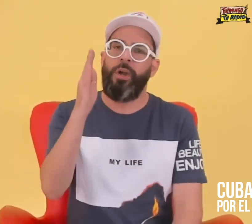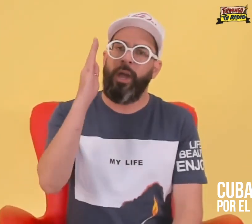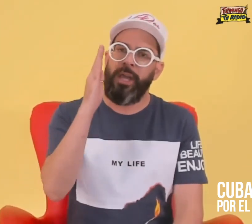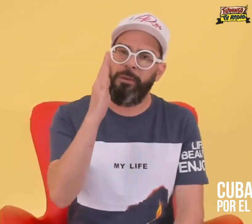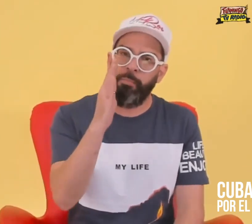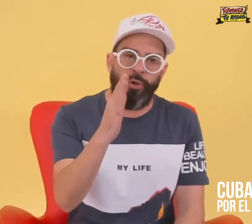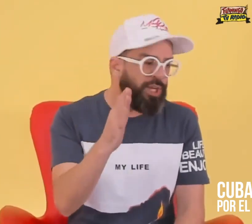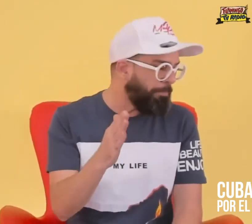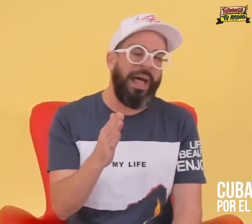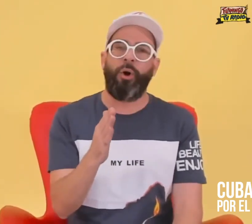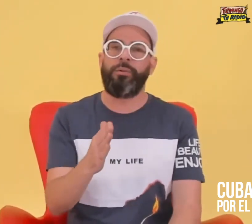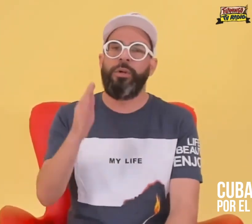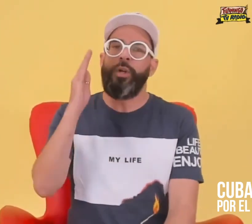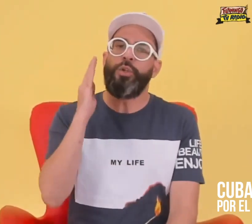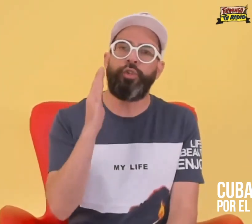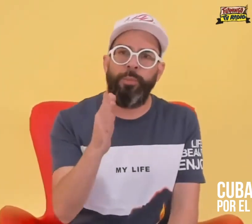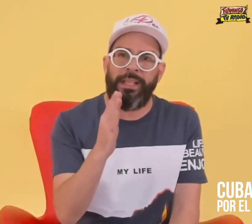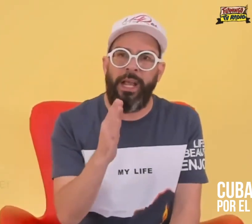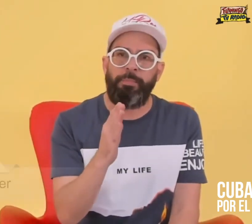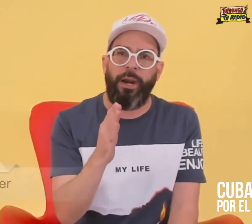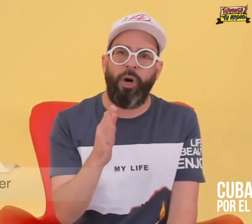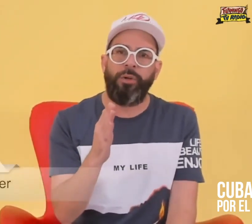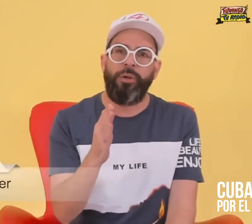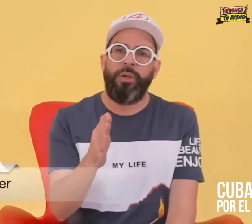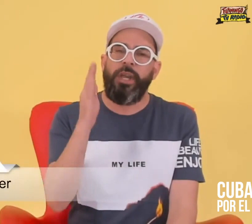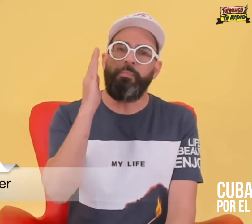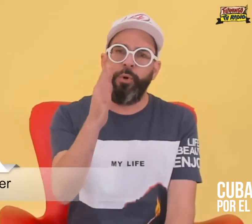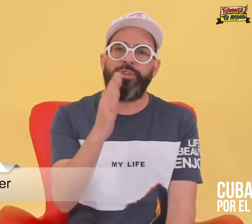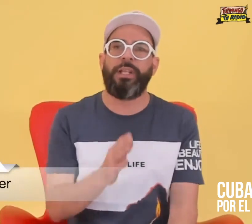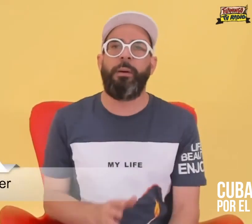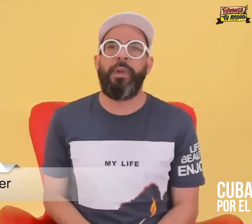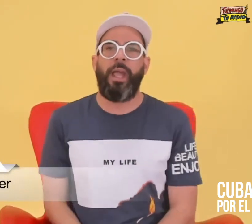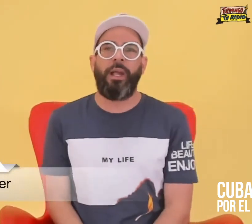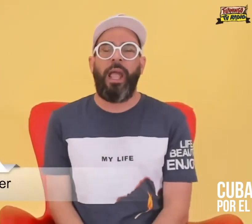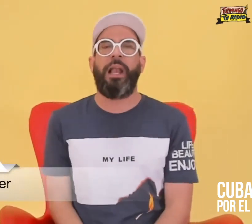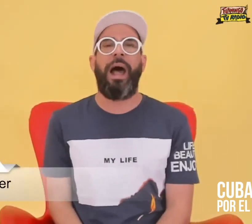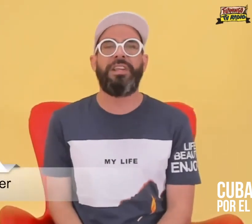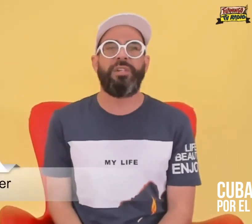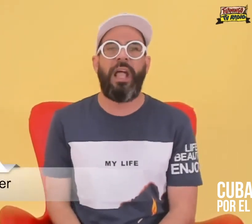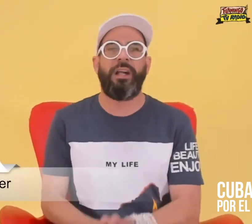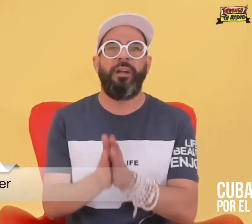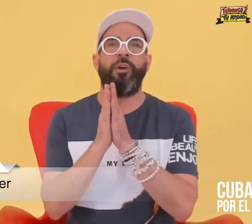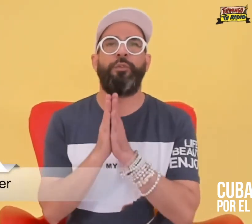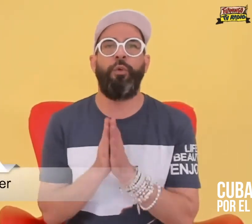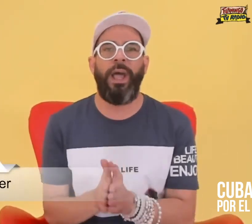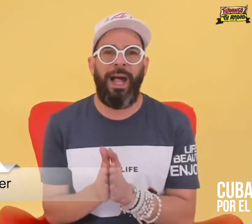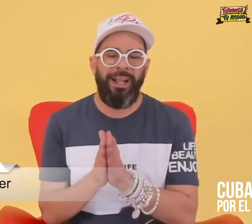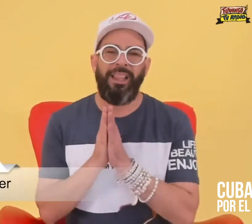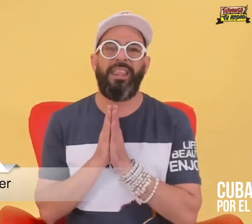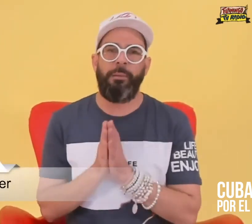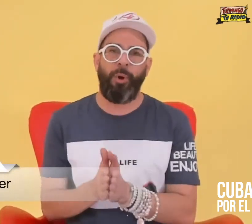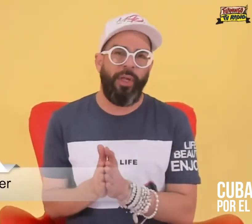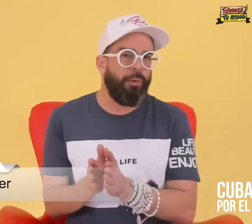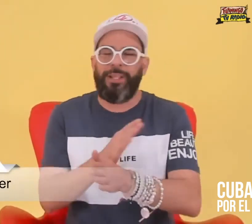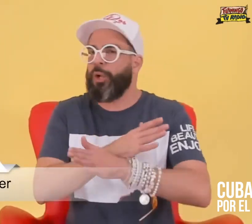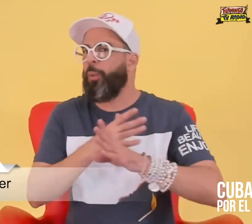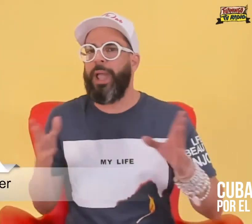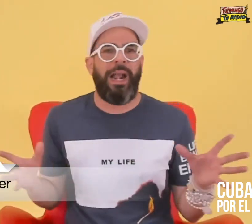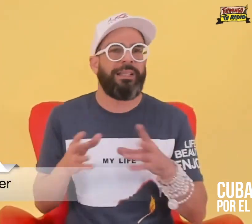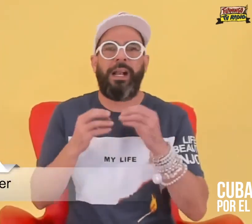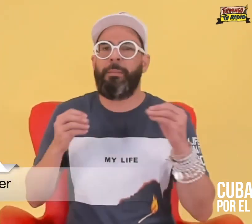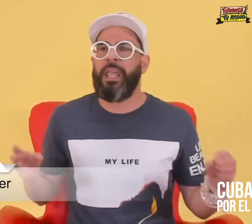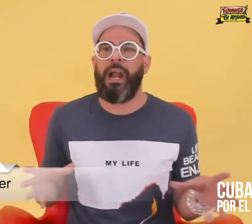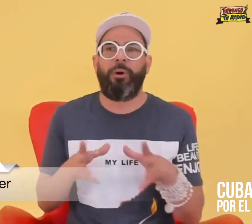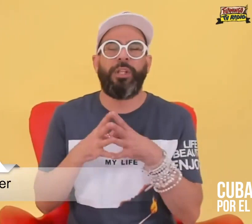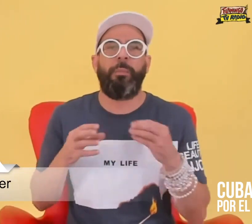Por eso, impulsa el parón. Súmate al parón. Impulsa también el hashtag fuera del poder. Cuando